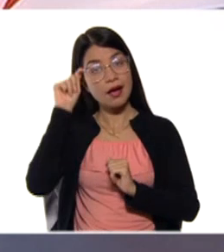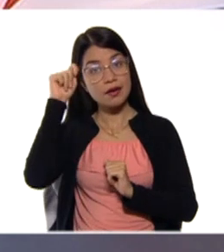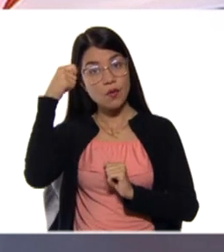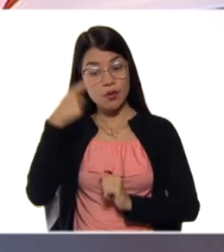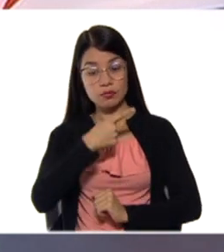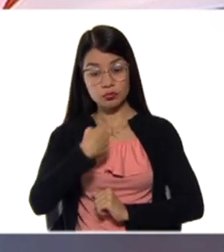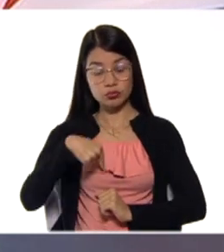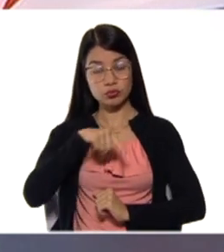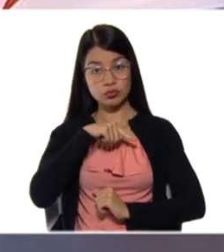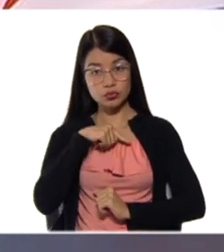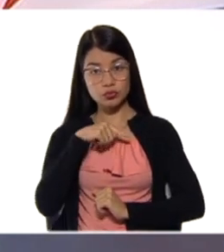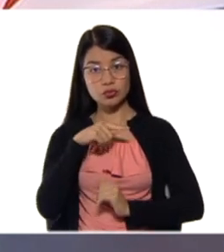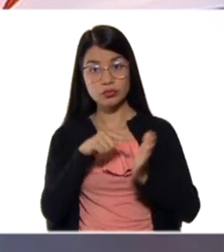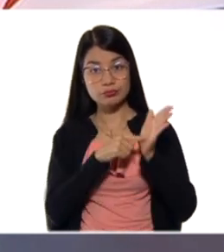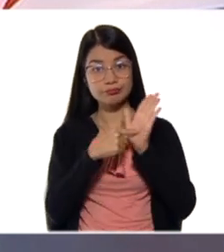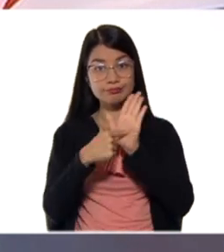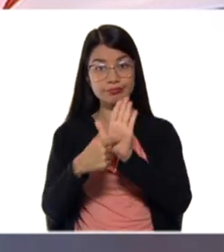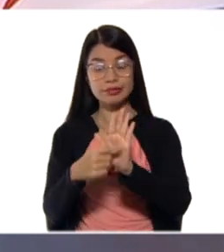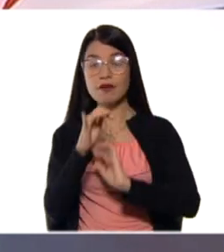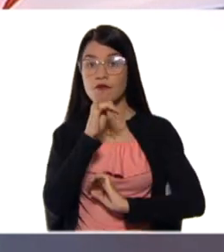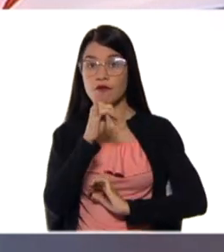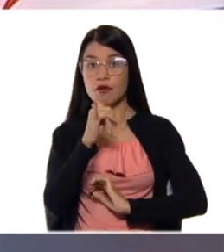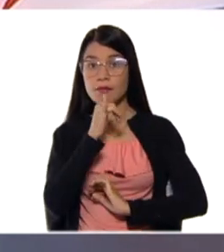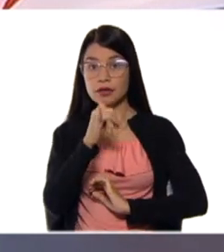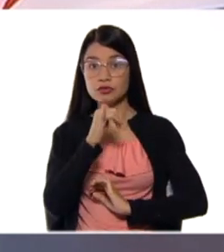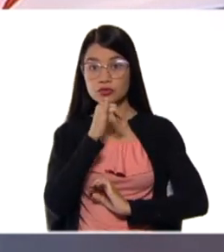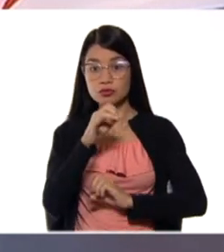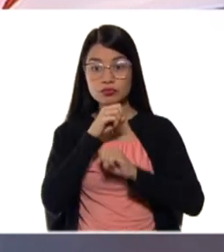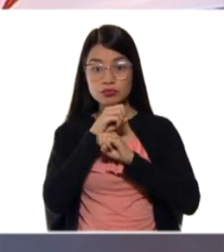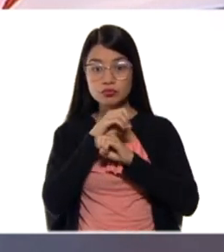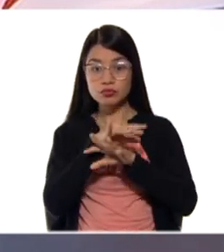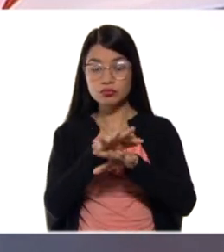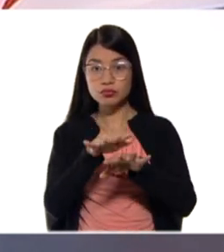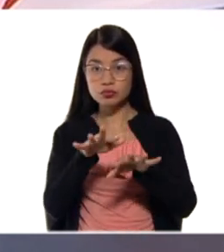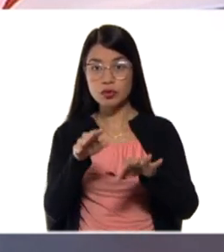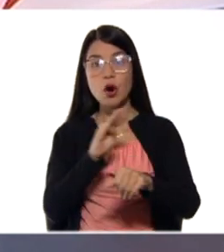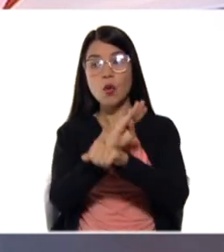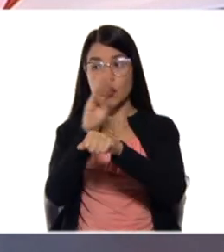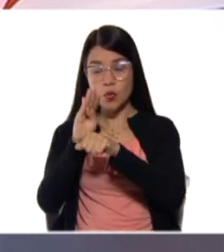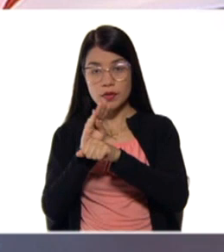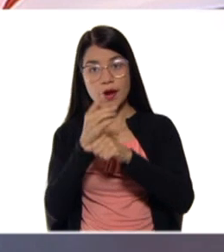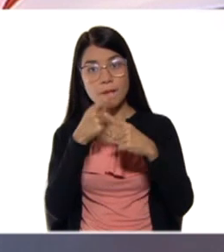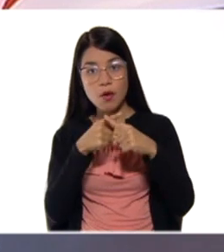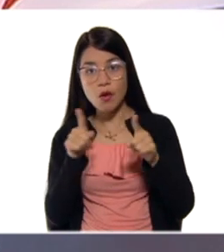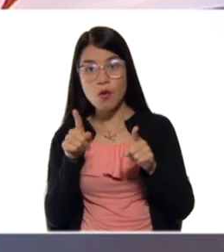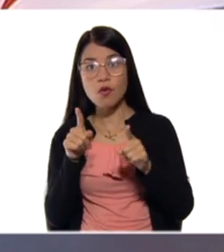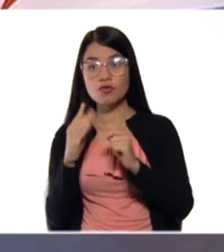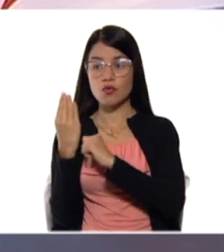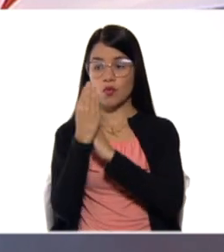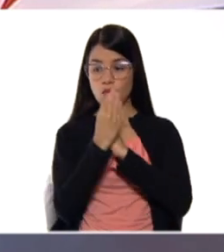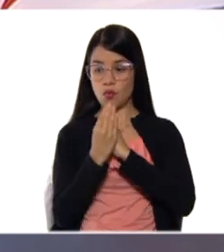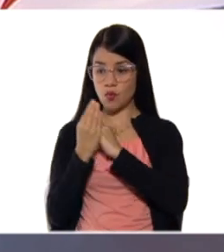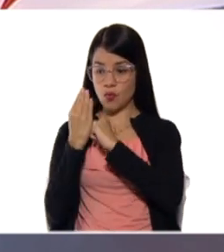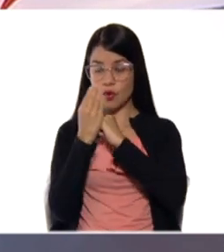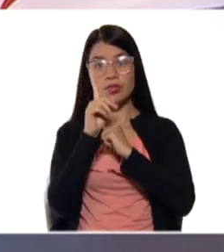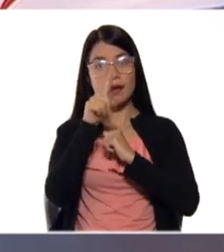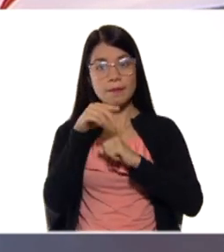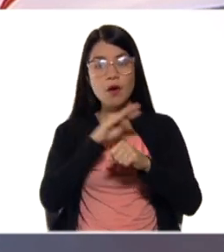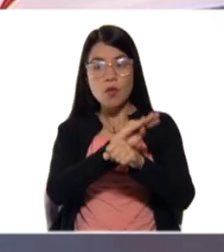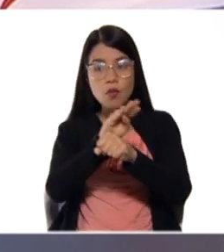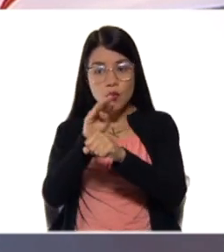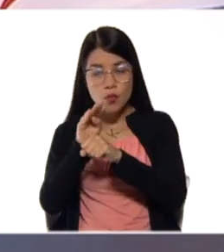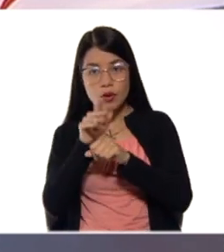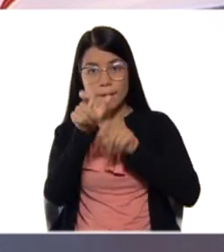nosotros vamos a transmitir toda esa información, porque cuidarnos nosotros, también cuidamos a todos los que están a nuestro alrededor.